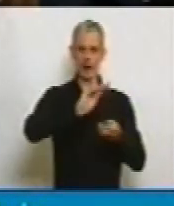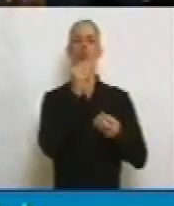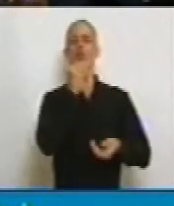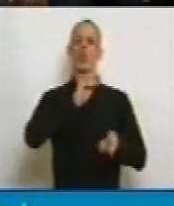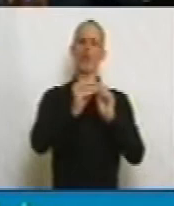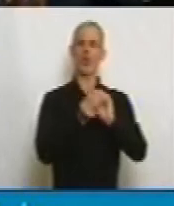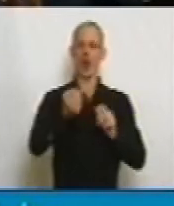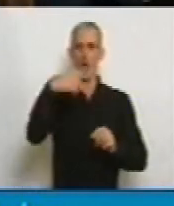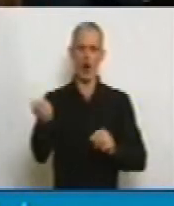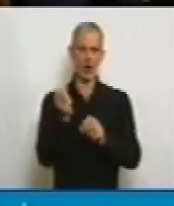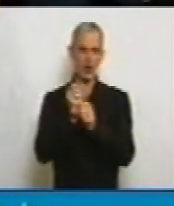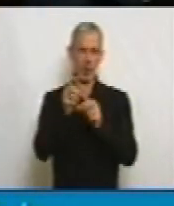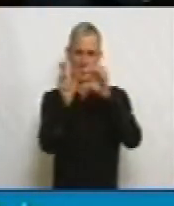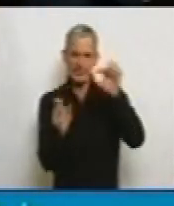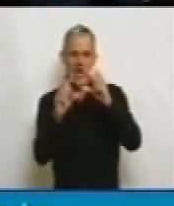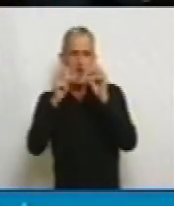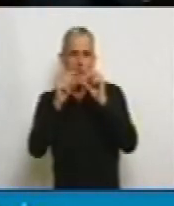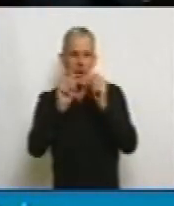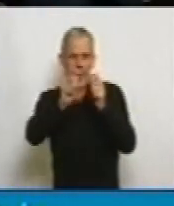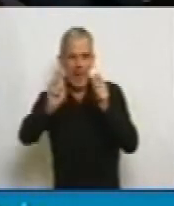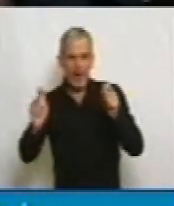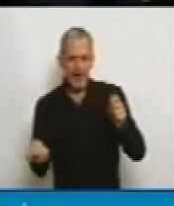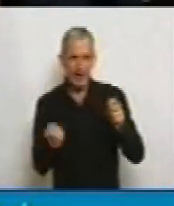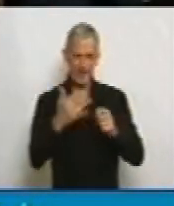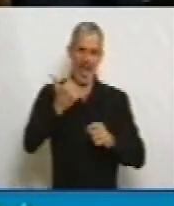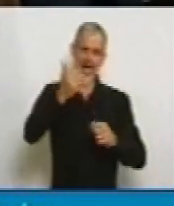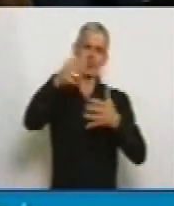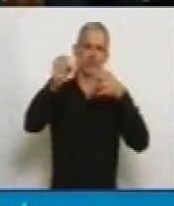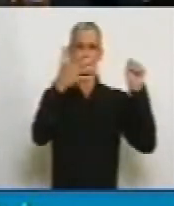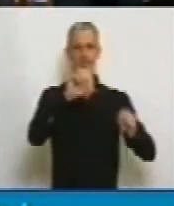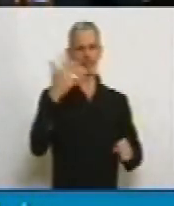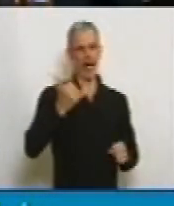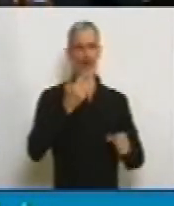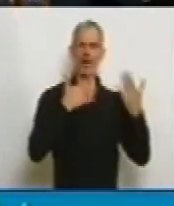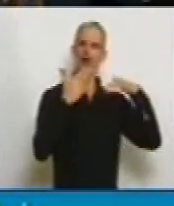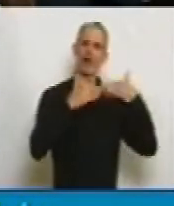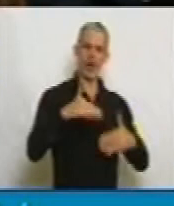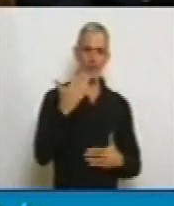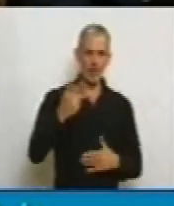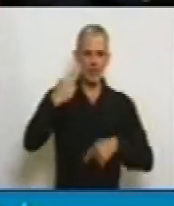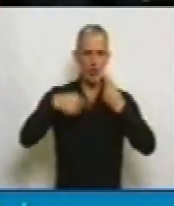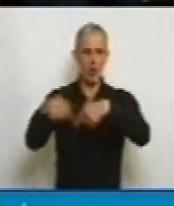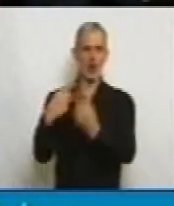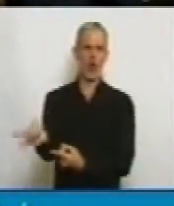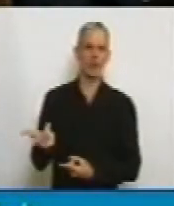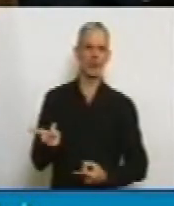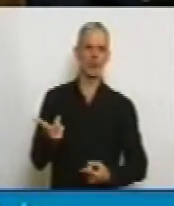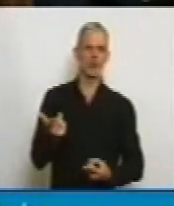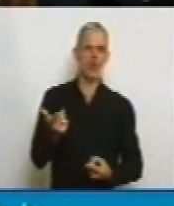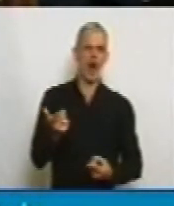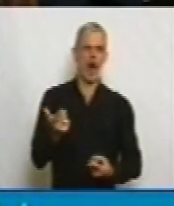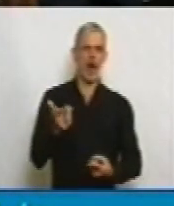en otros tipos de rubros y se vienen encontrando distintos tipos de argucias para poder evitar la normativa